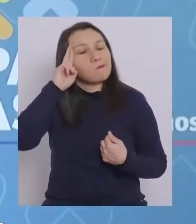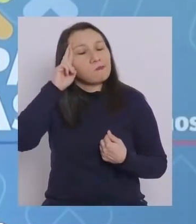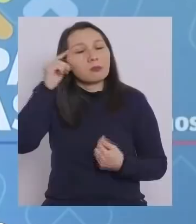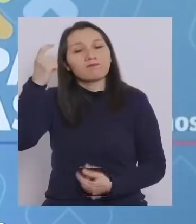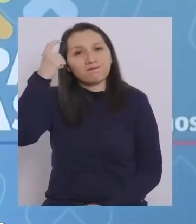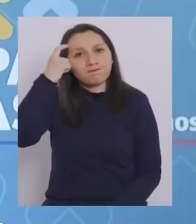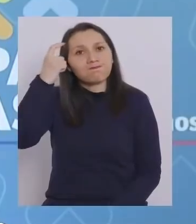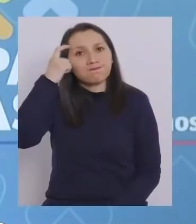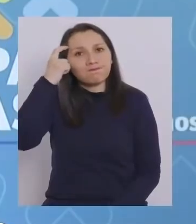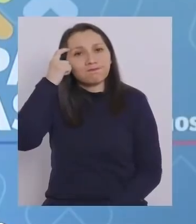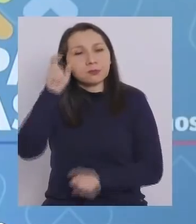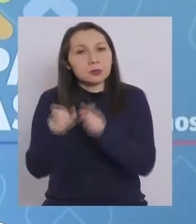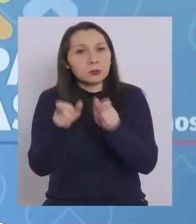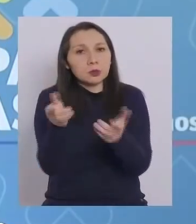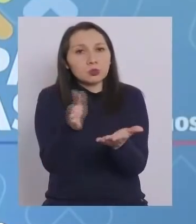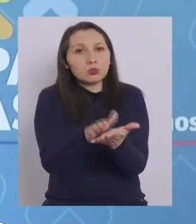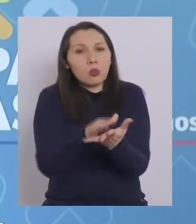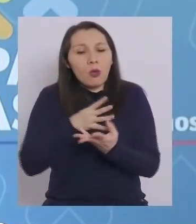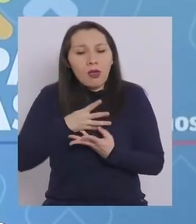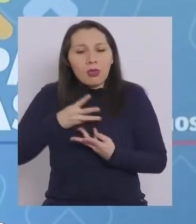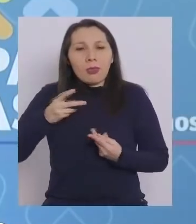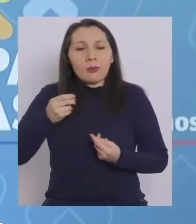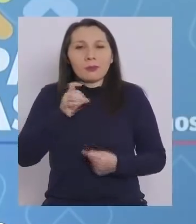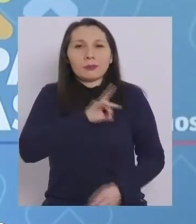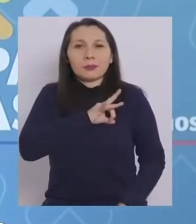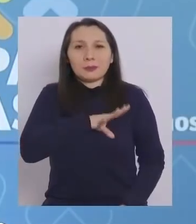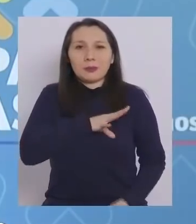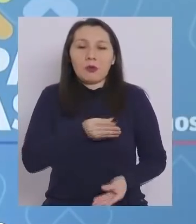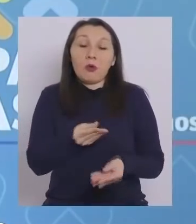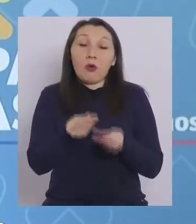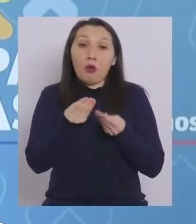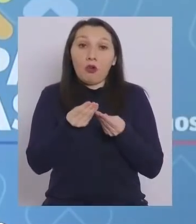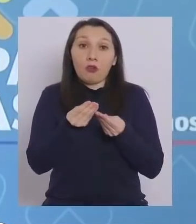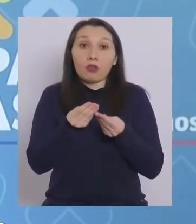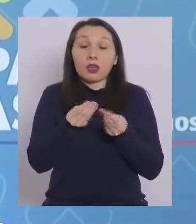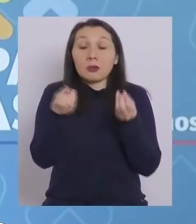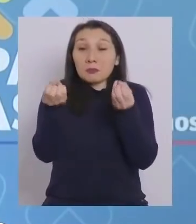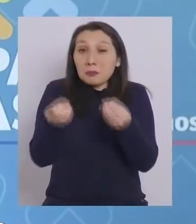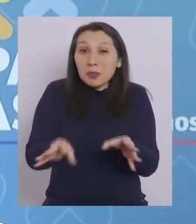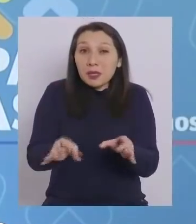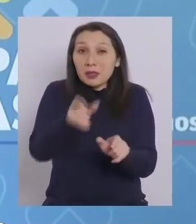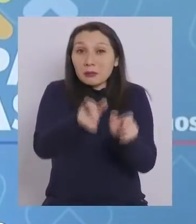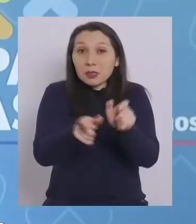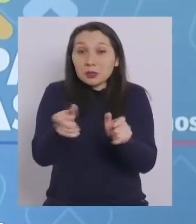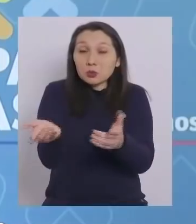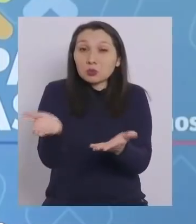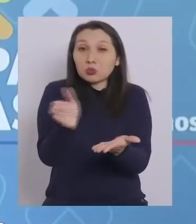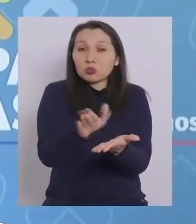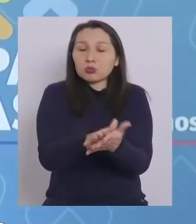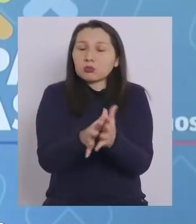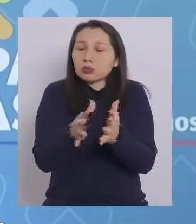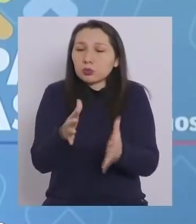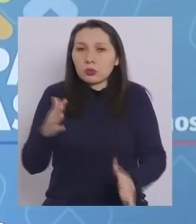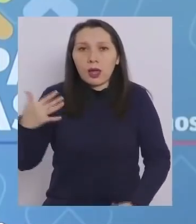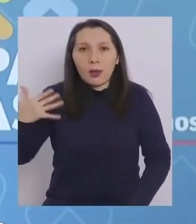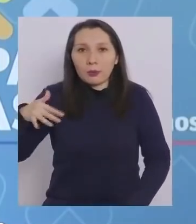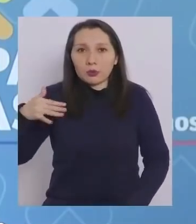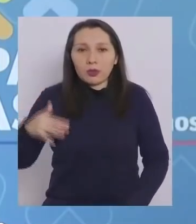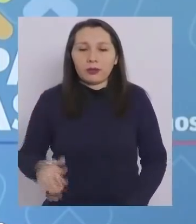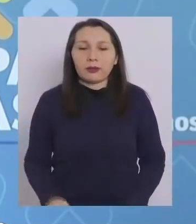mentes y en el alma de Chile. Porque obviamente han sido una pérdida muy, muy importante.